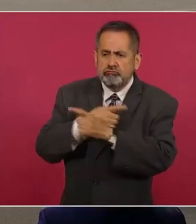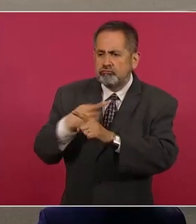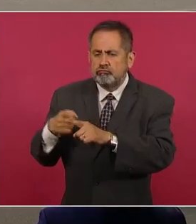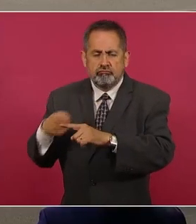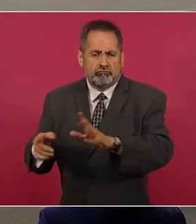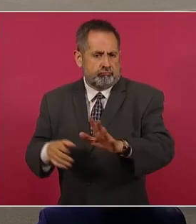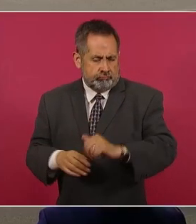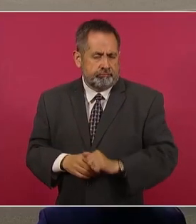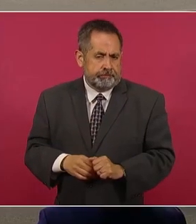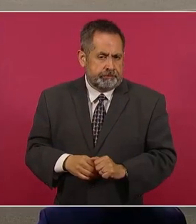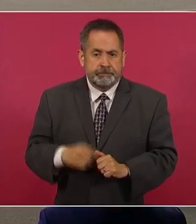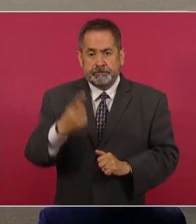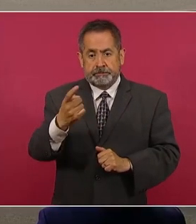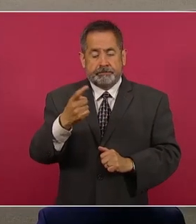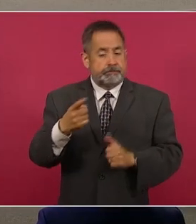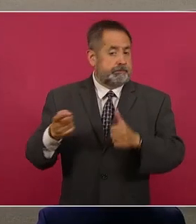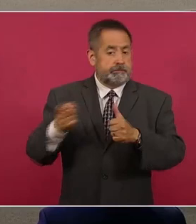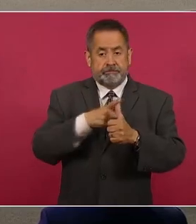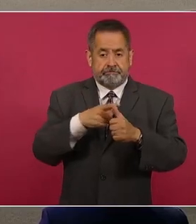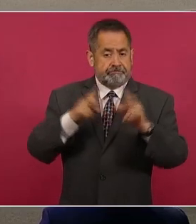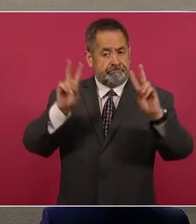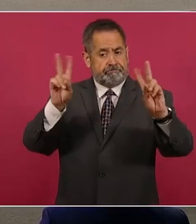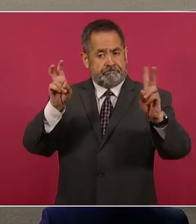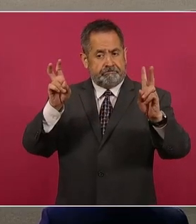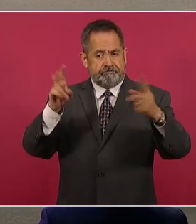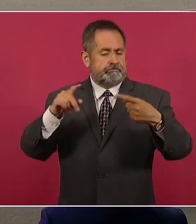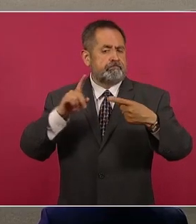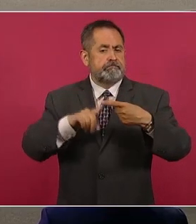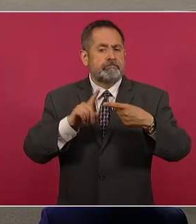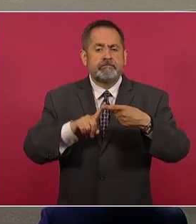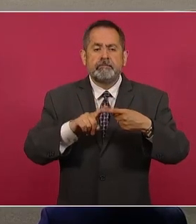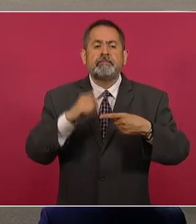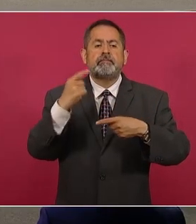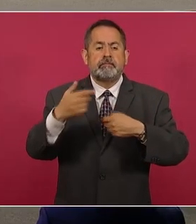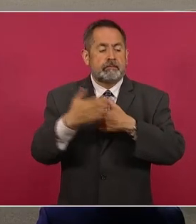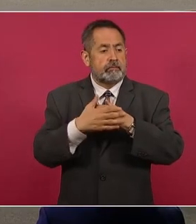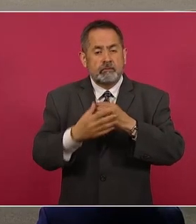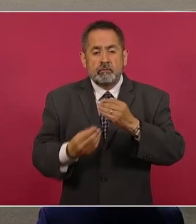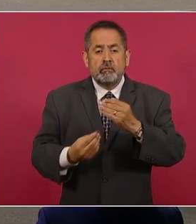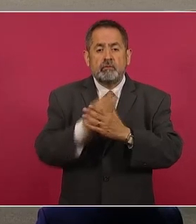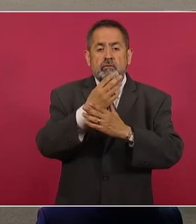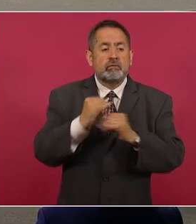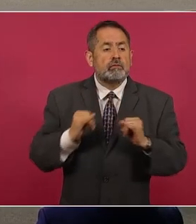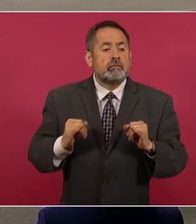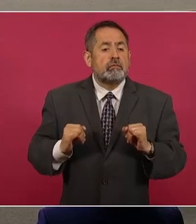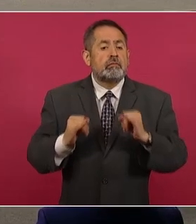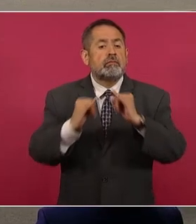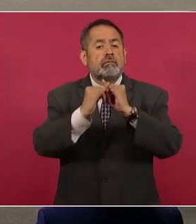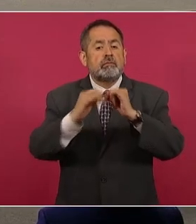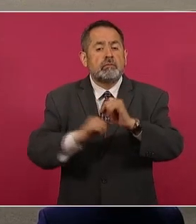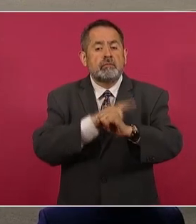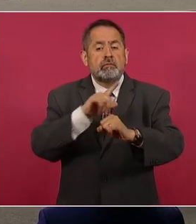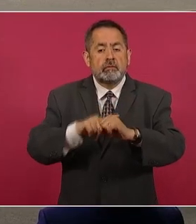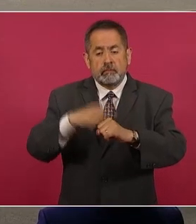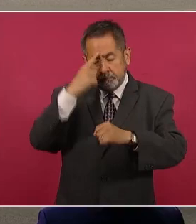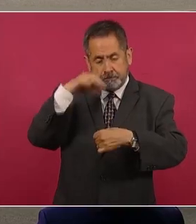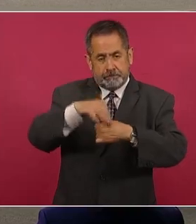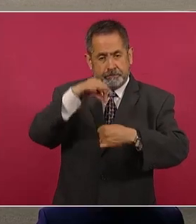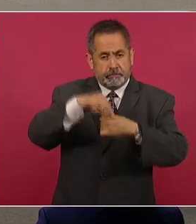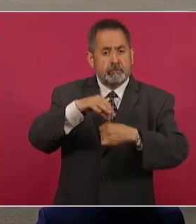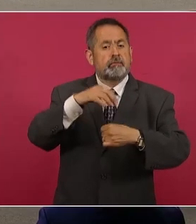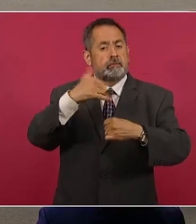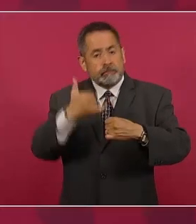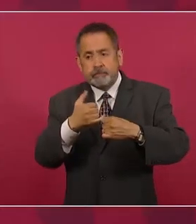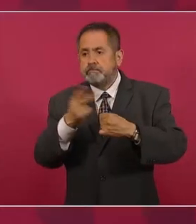el primer tema en la reforma es la creación del Instituto Nacional de Elecciones y Consultas, es decir, hay